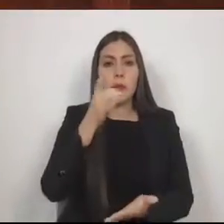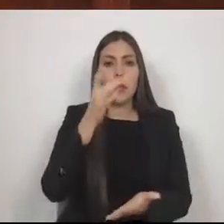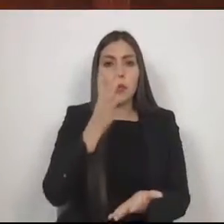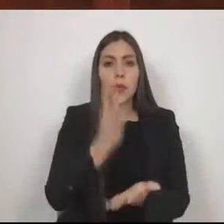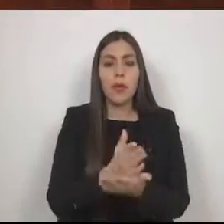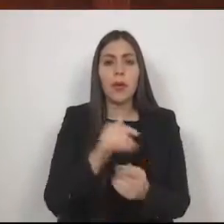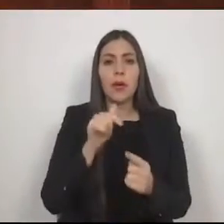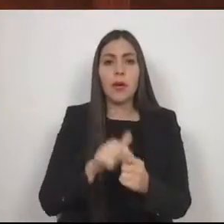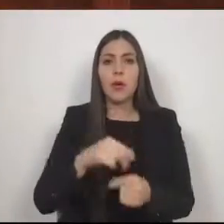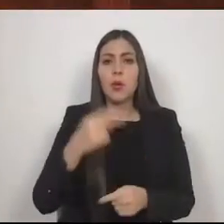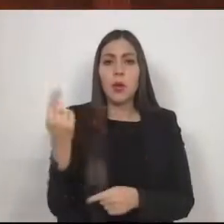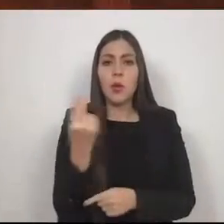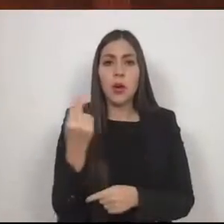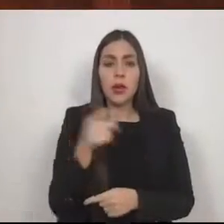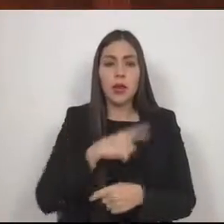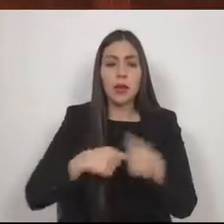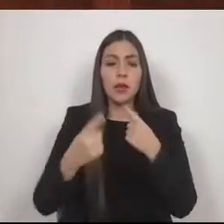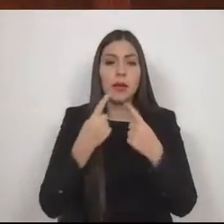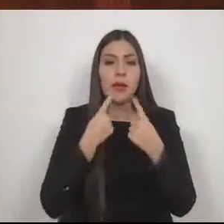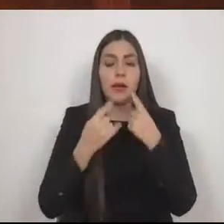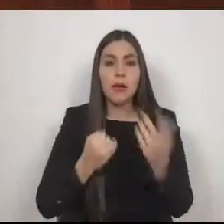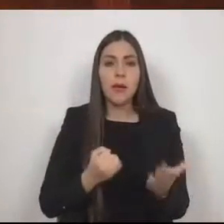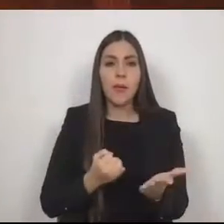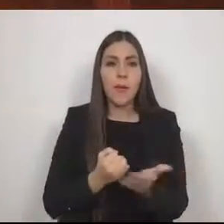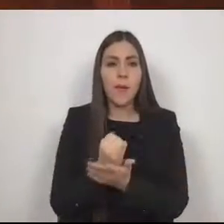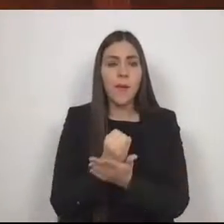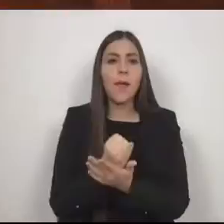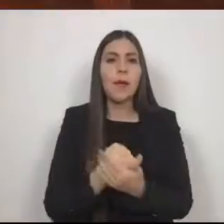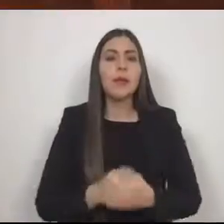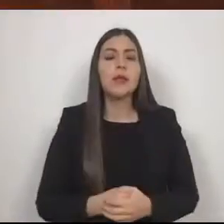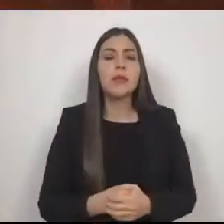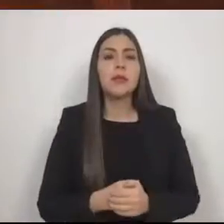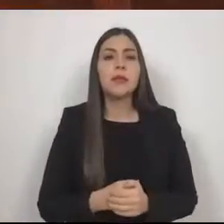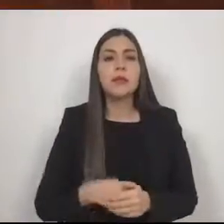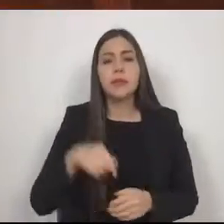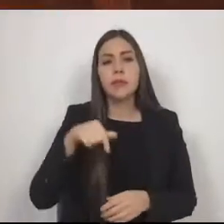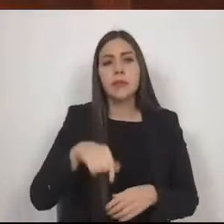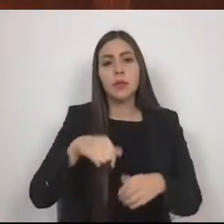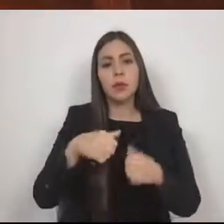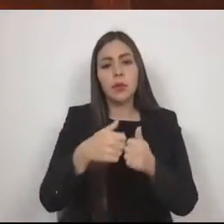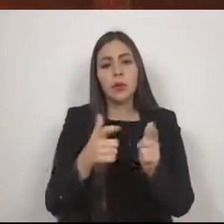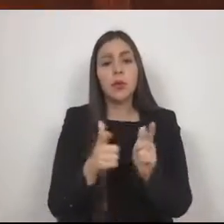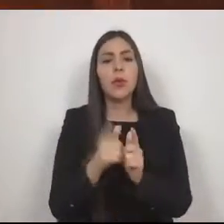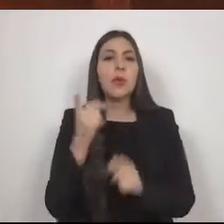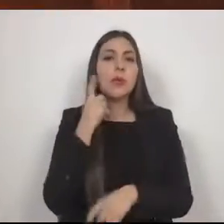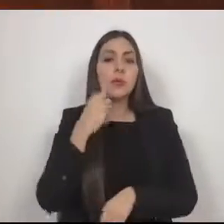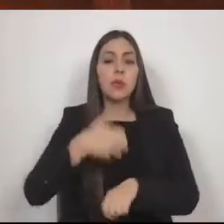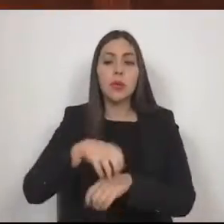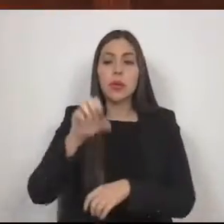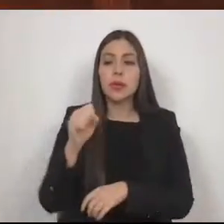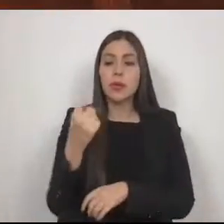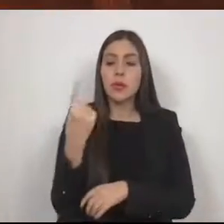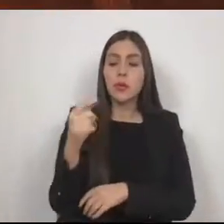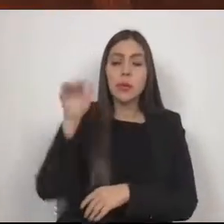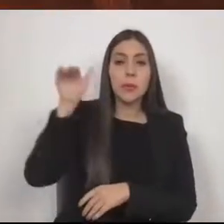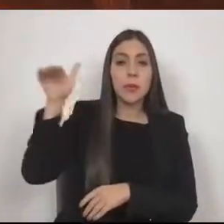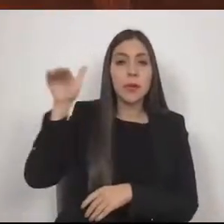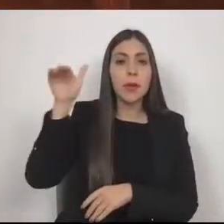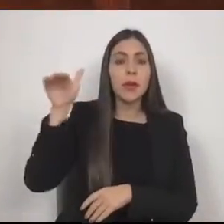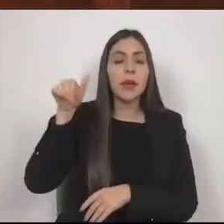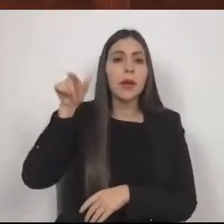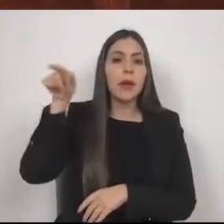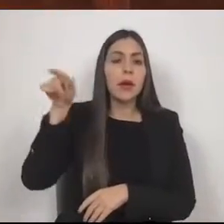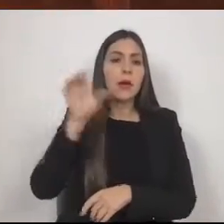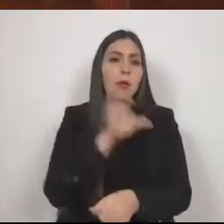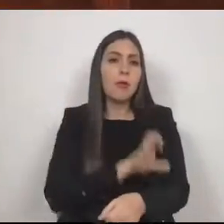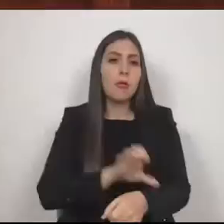urgente y obvia resolución por el que la 61ª legislatura del Estado de México exhorta a la Coordinación